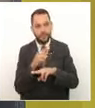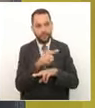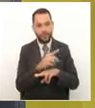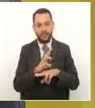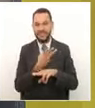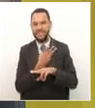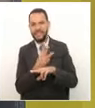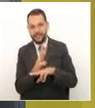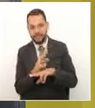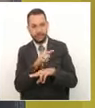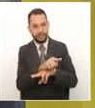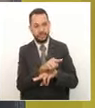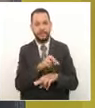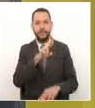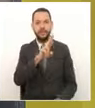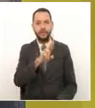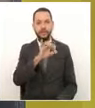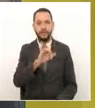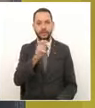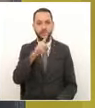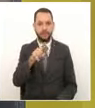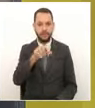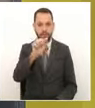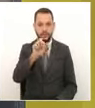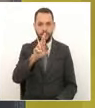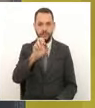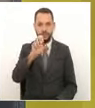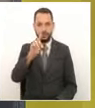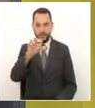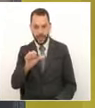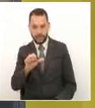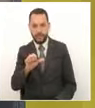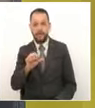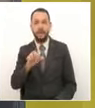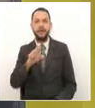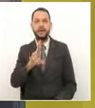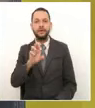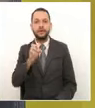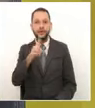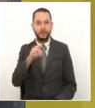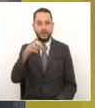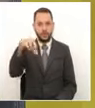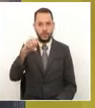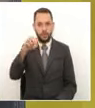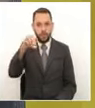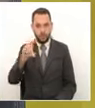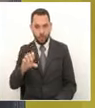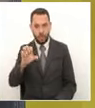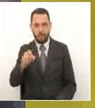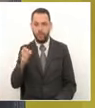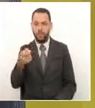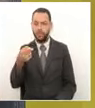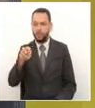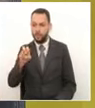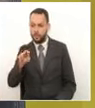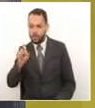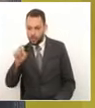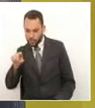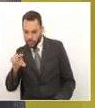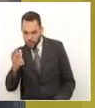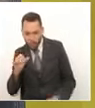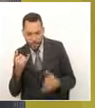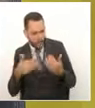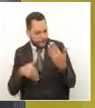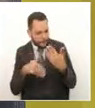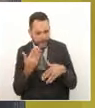.risaraldarresponde.gov.cov, en la cual una vez se comience